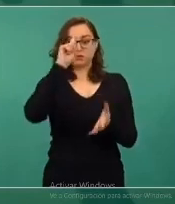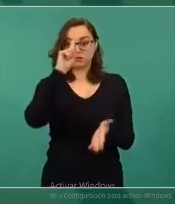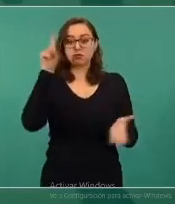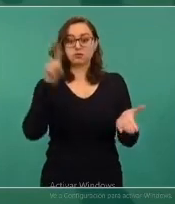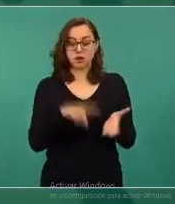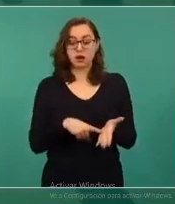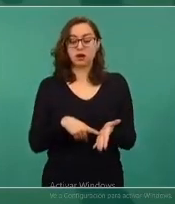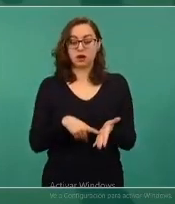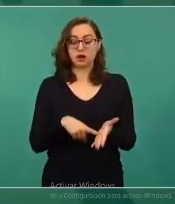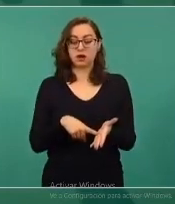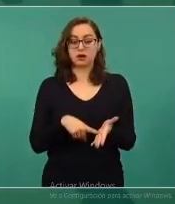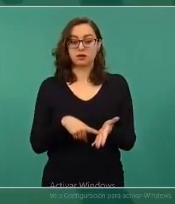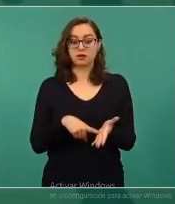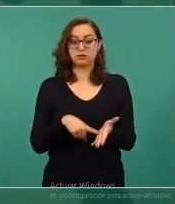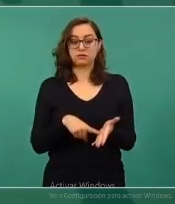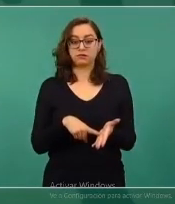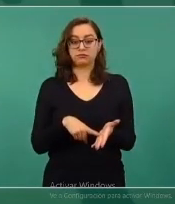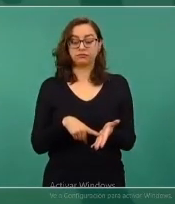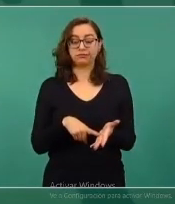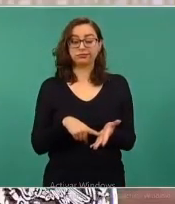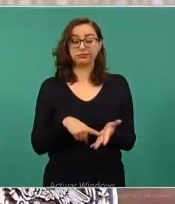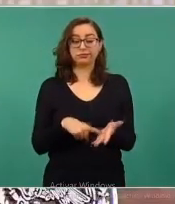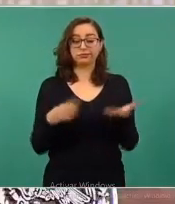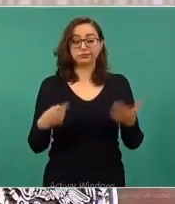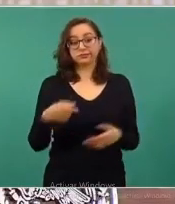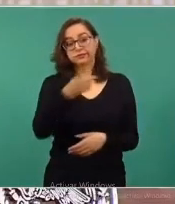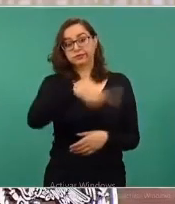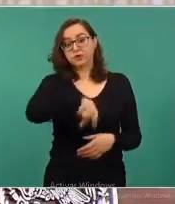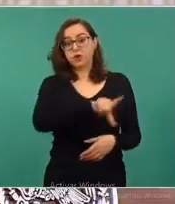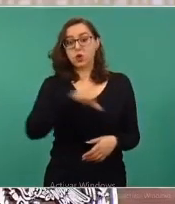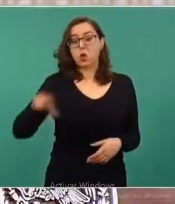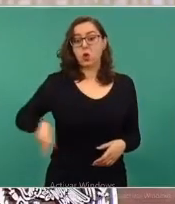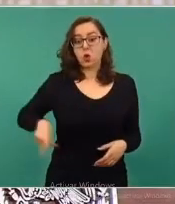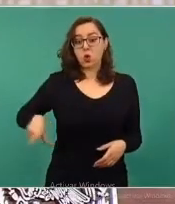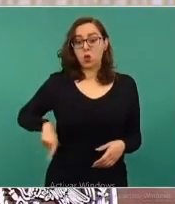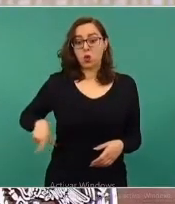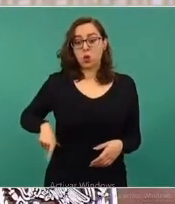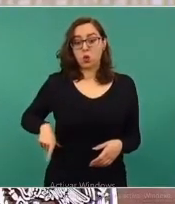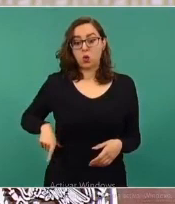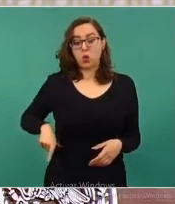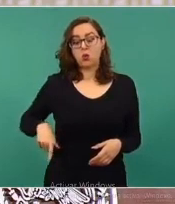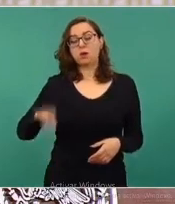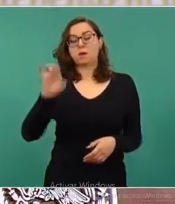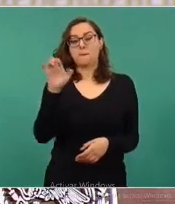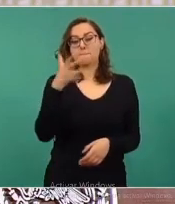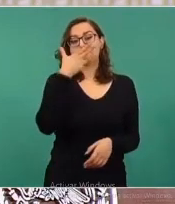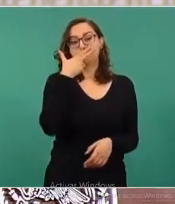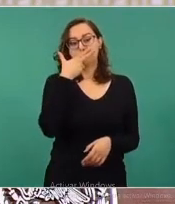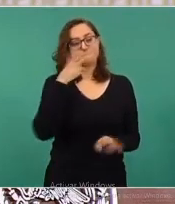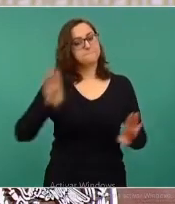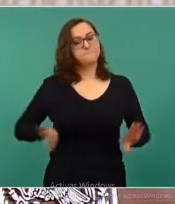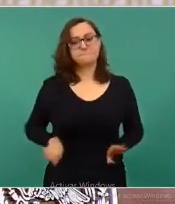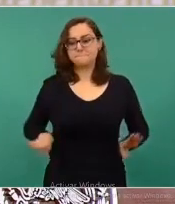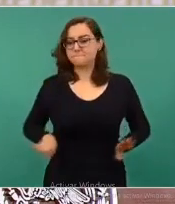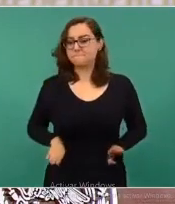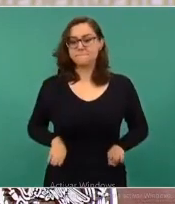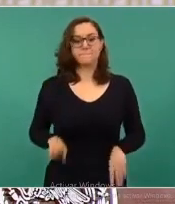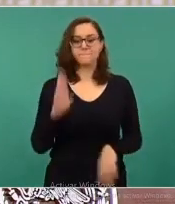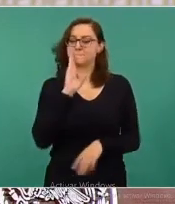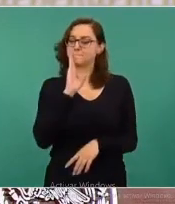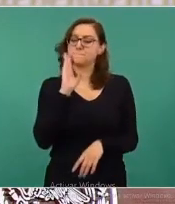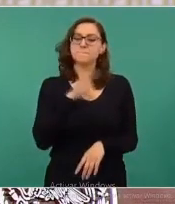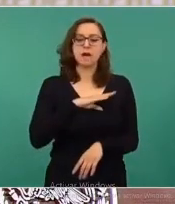por parte de los gobiernos de Chihuahua en su